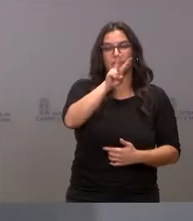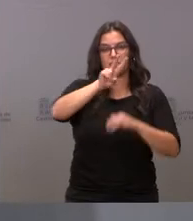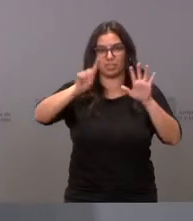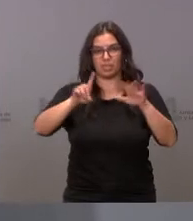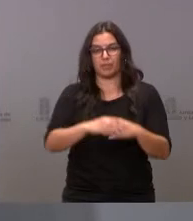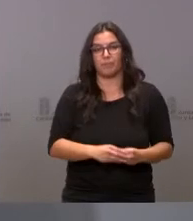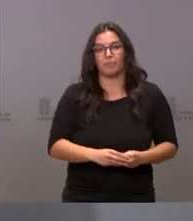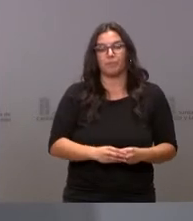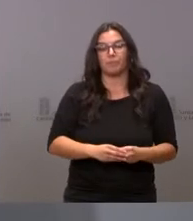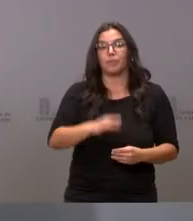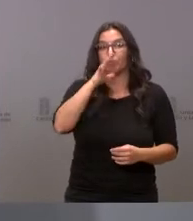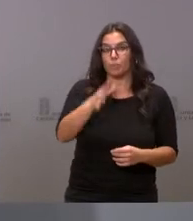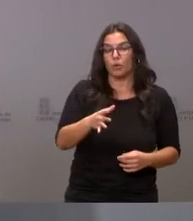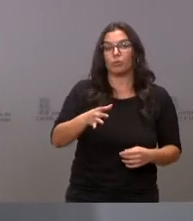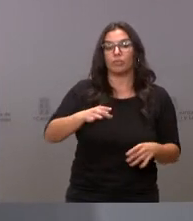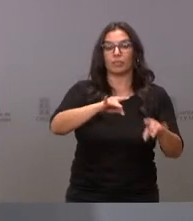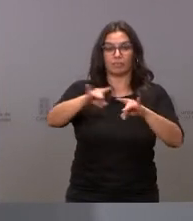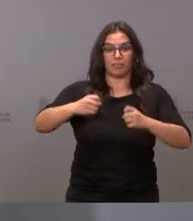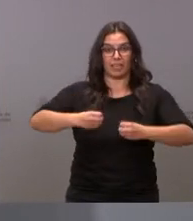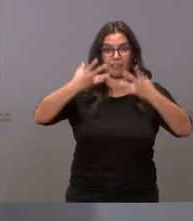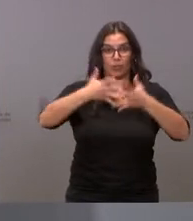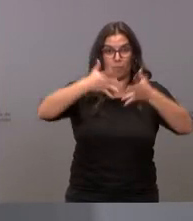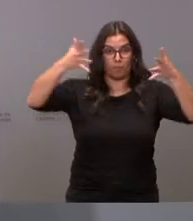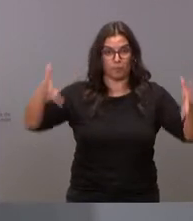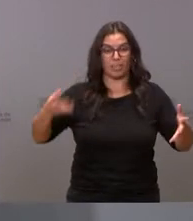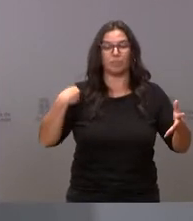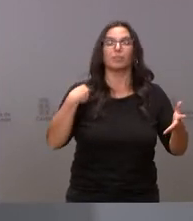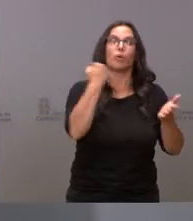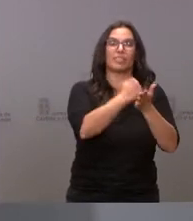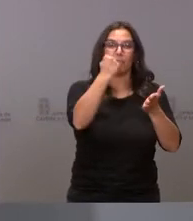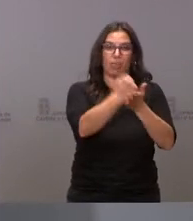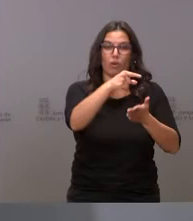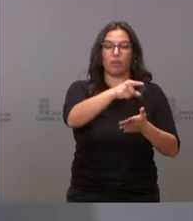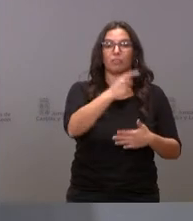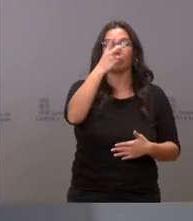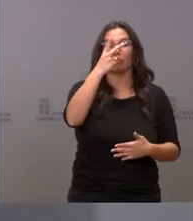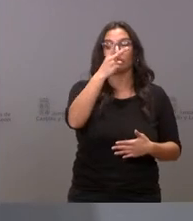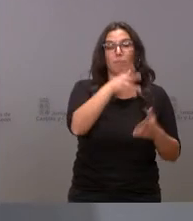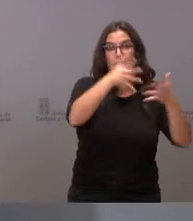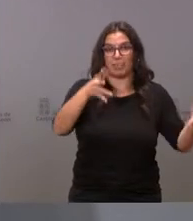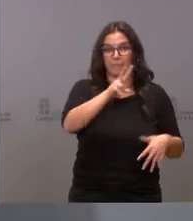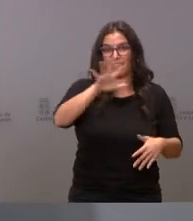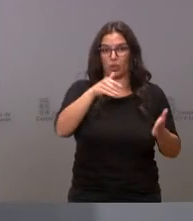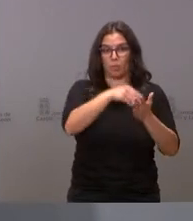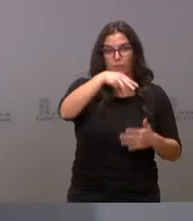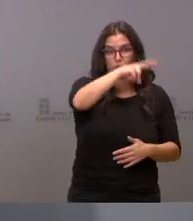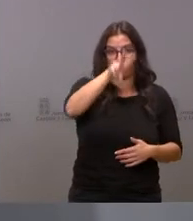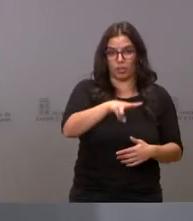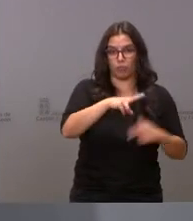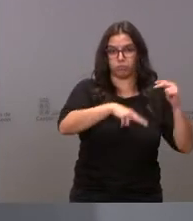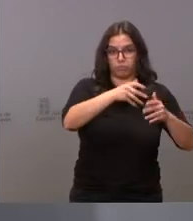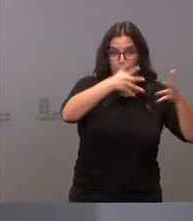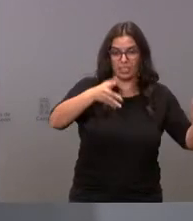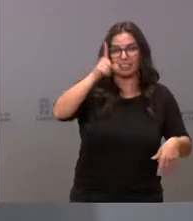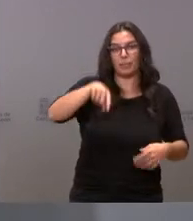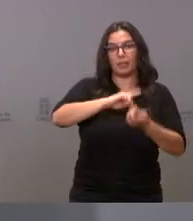Viene dado por el incremento de superficie del edificio de estampación, que va a pasar de los 11.000 metros cuadrados a los 25.000 metros cuadrados, y un